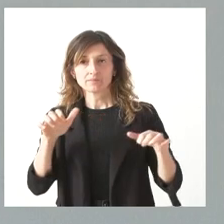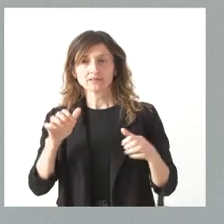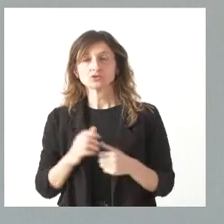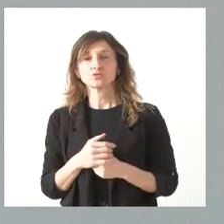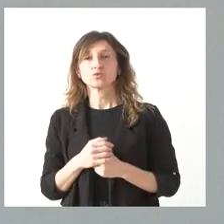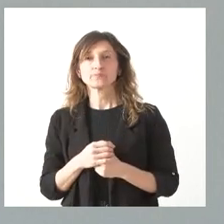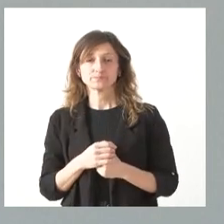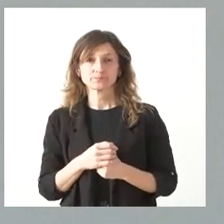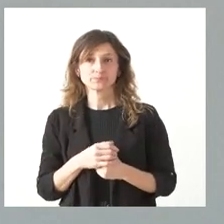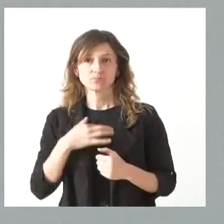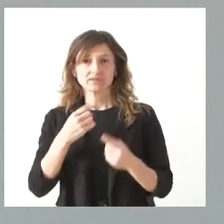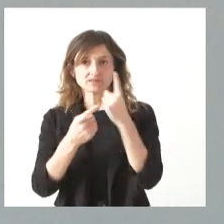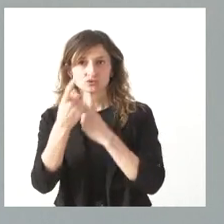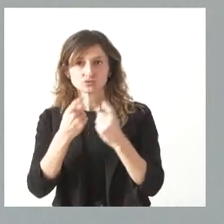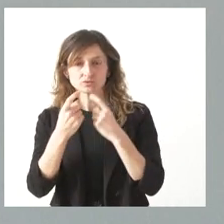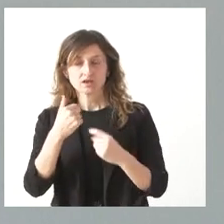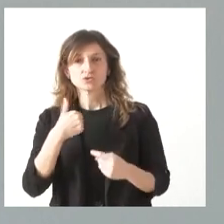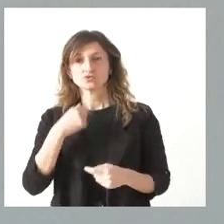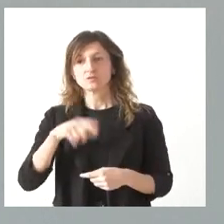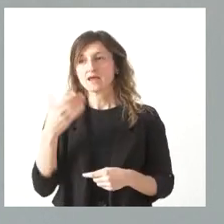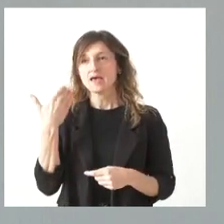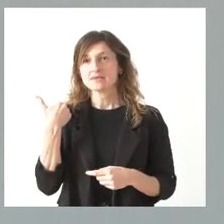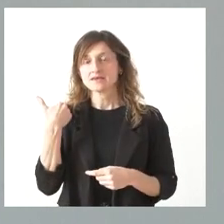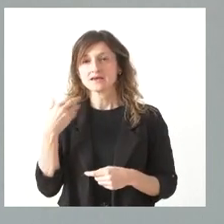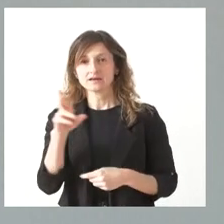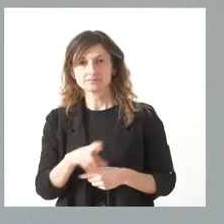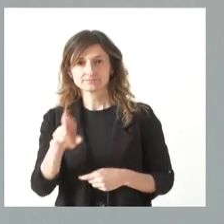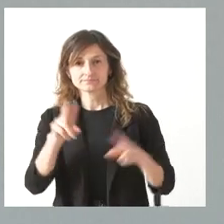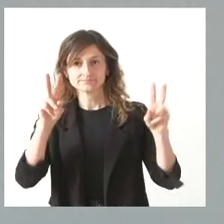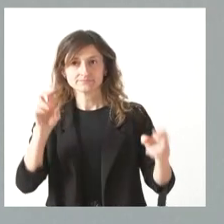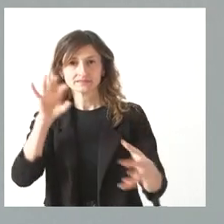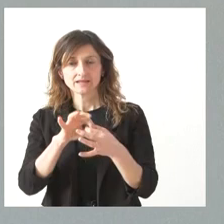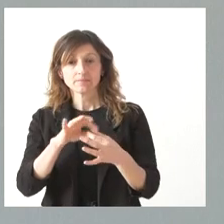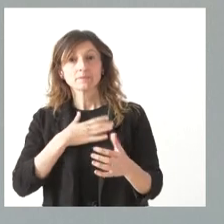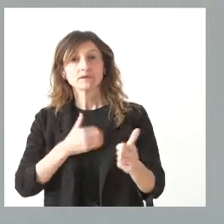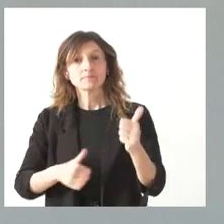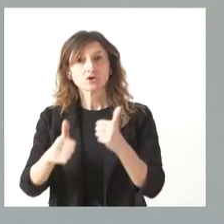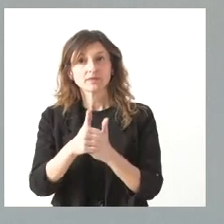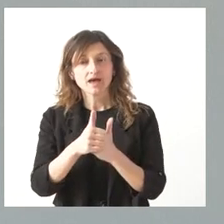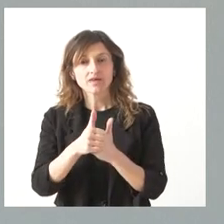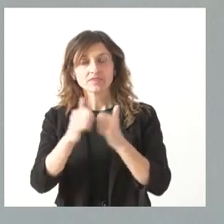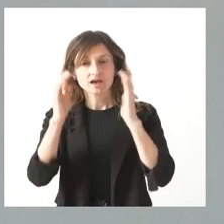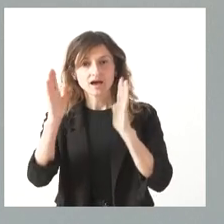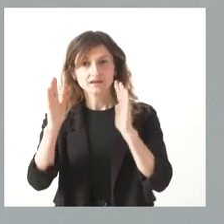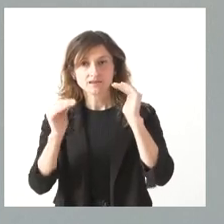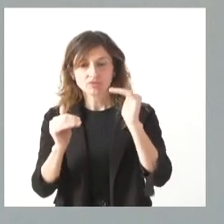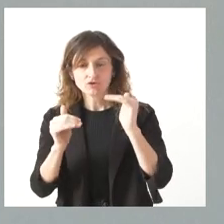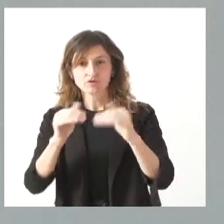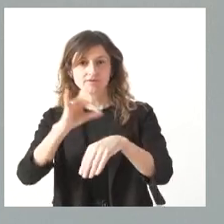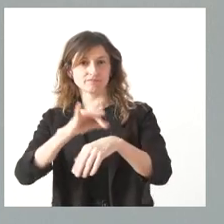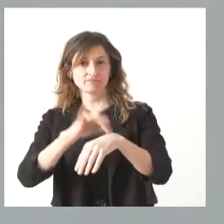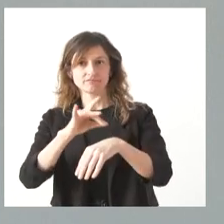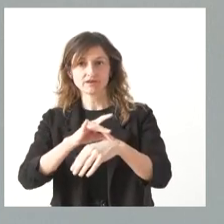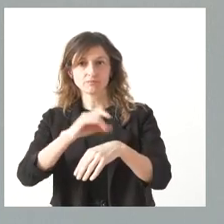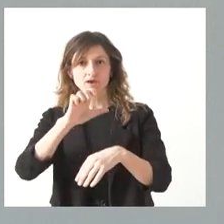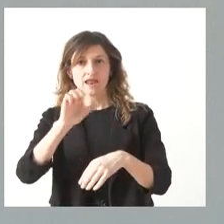consultarlo. Y yo mismo creo que ayer incide en esa dirección. Nuestra prioridad es la atención de los enfermos